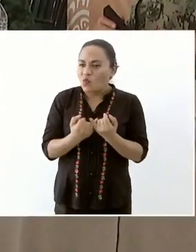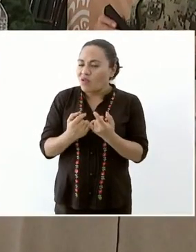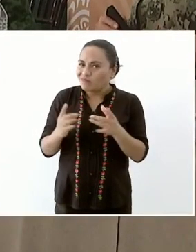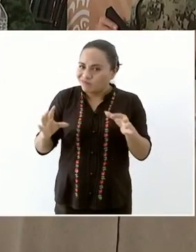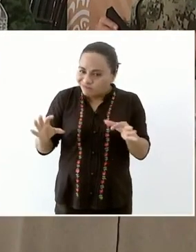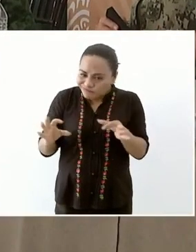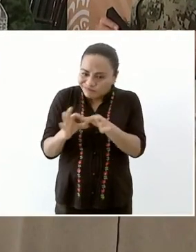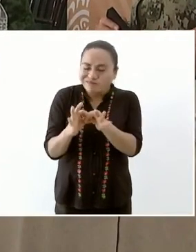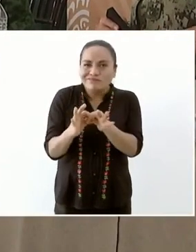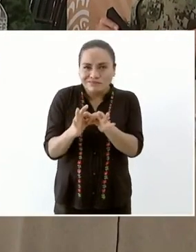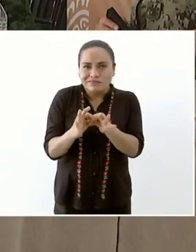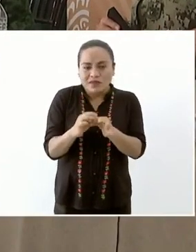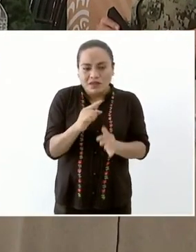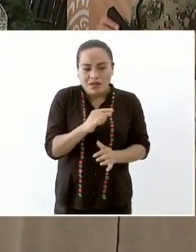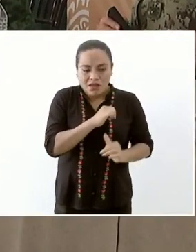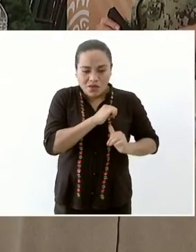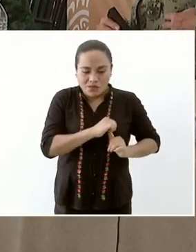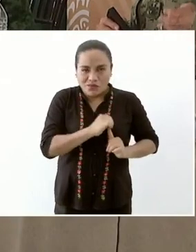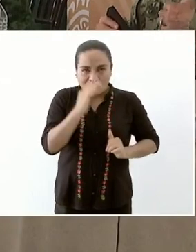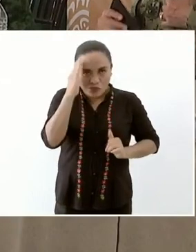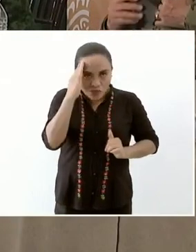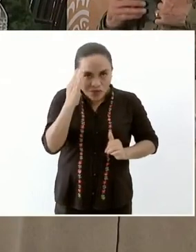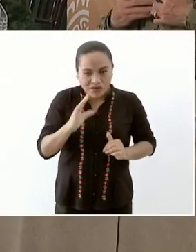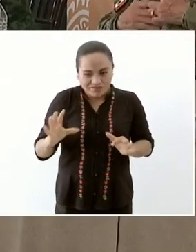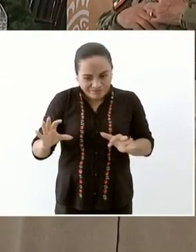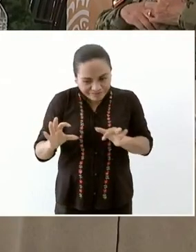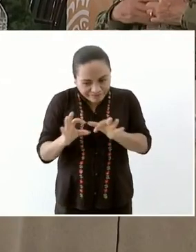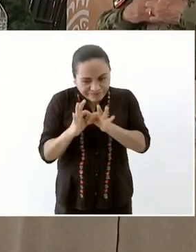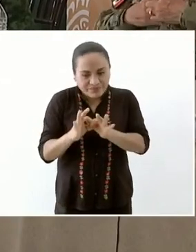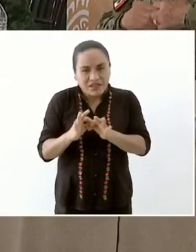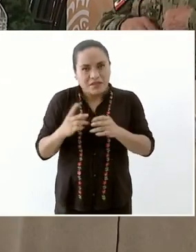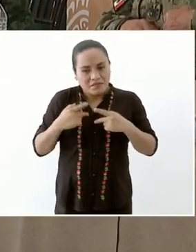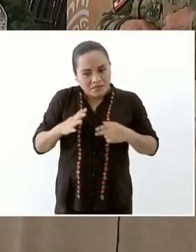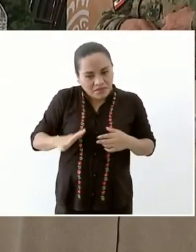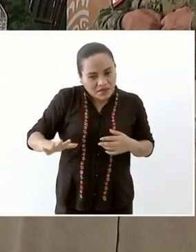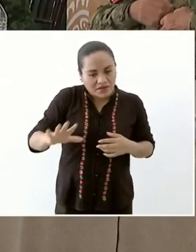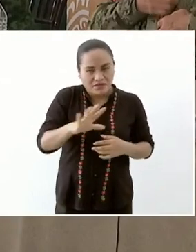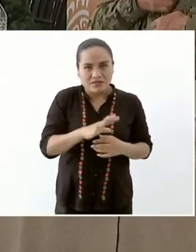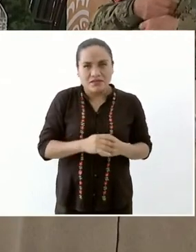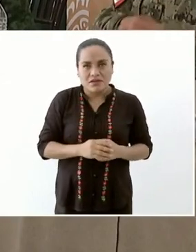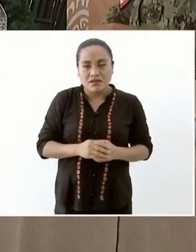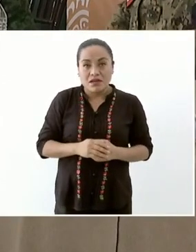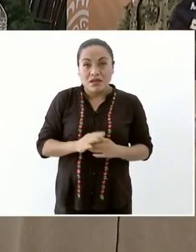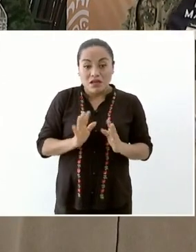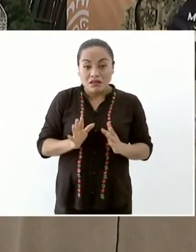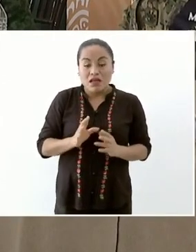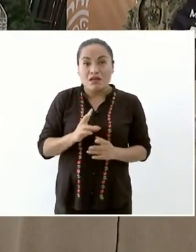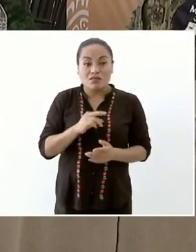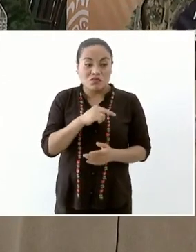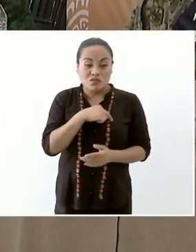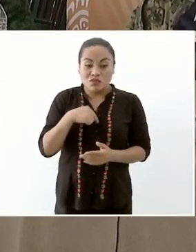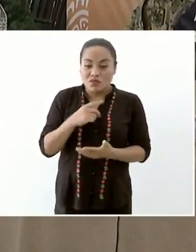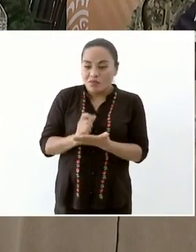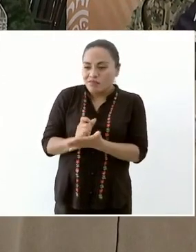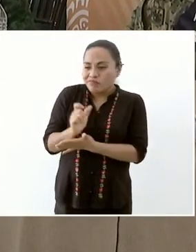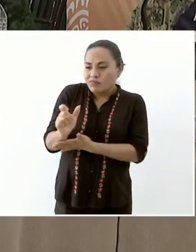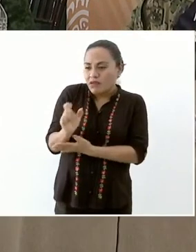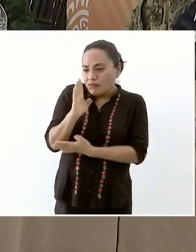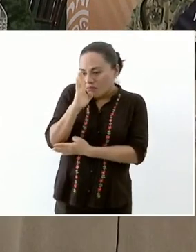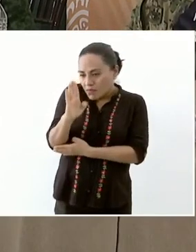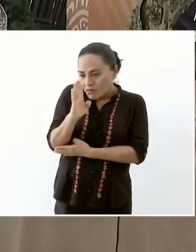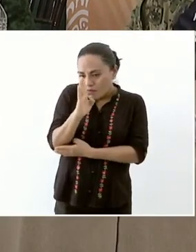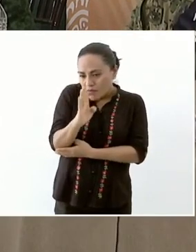no sólo queremos entregar el presupuesto de manera directa para evitar